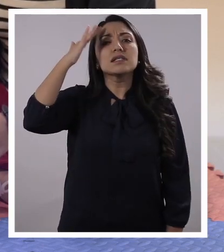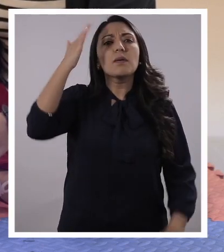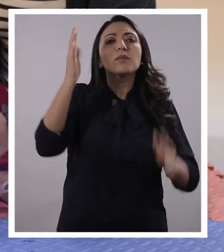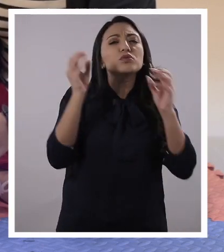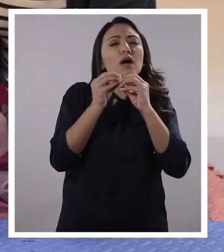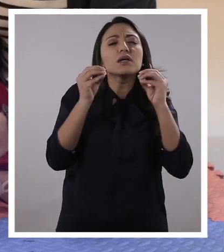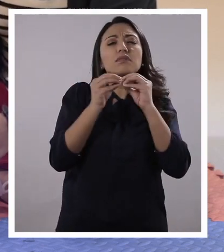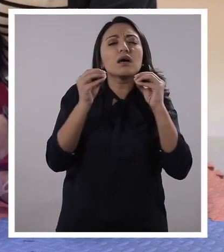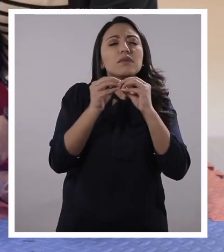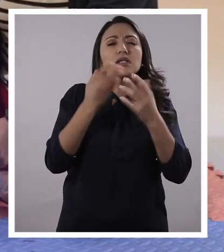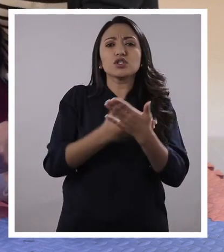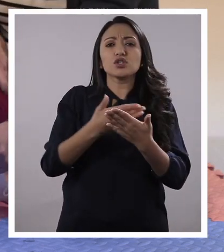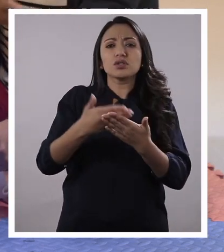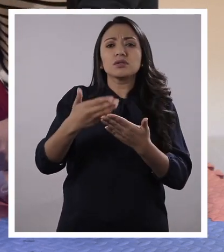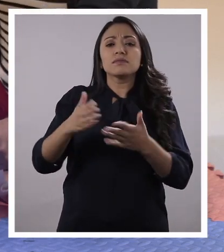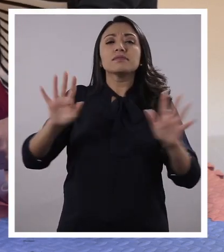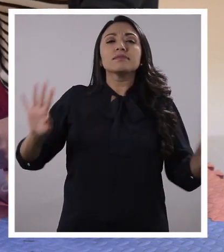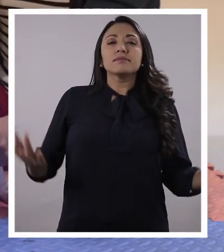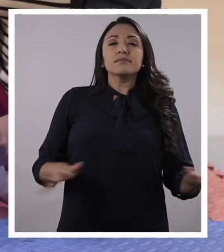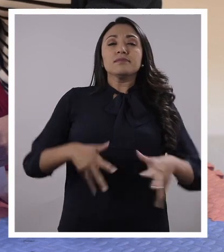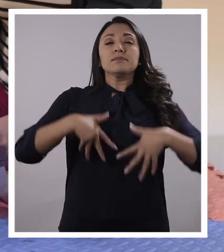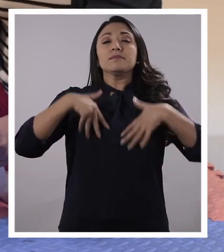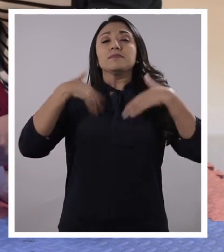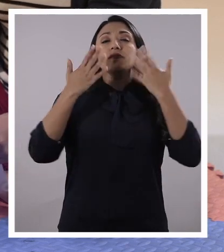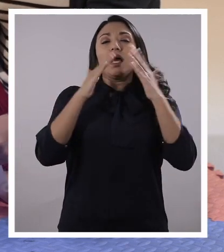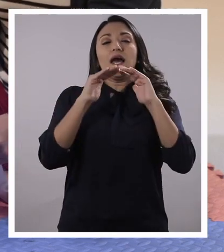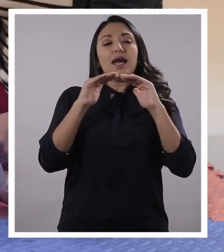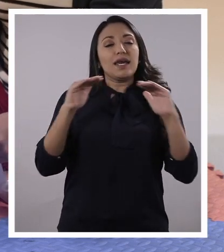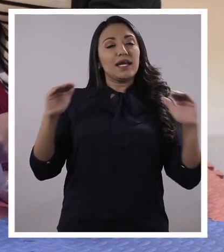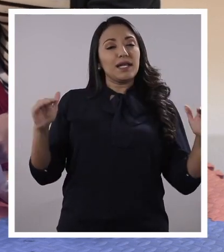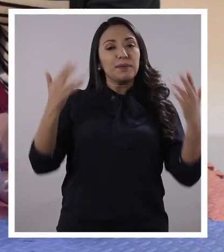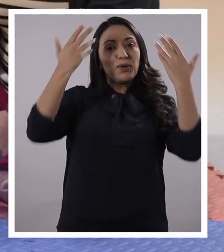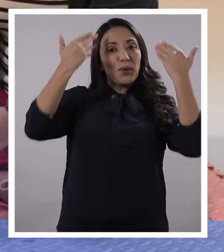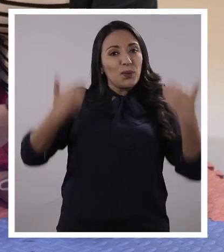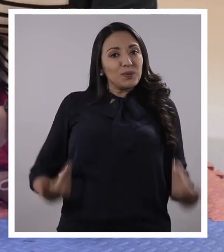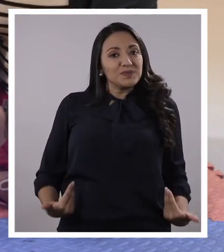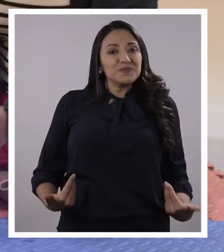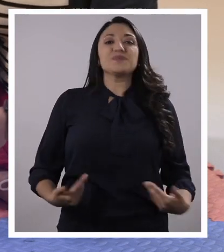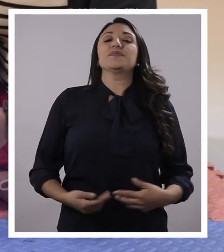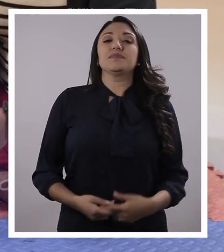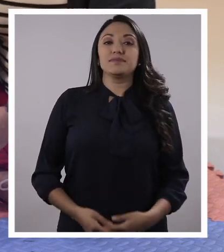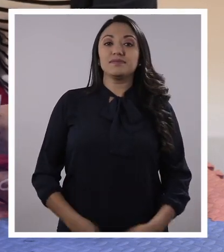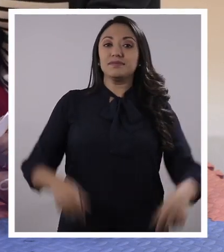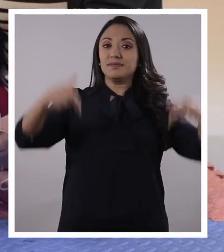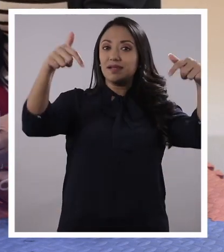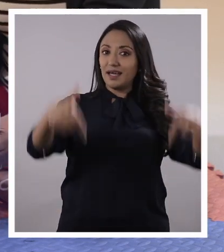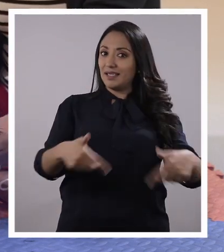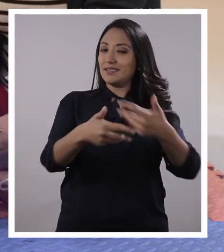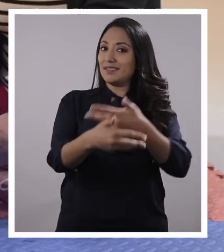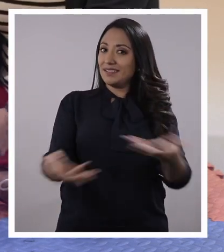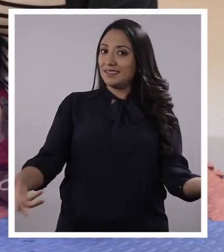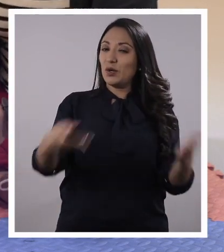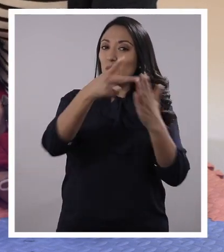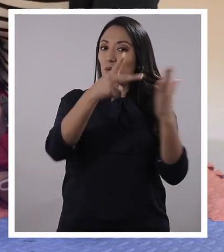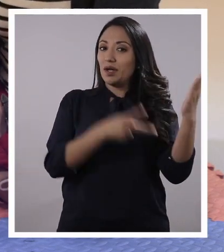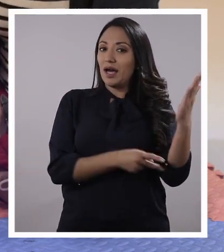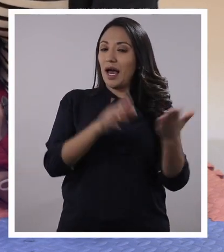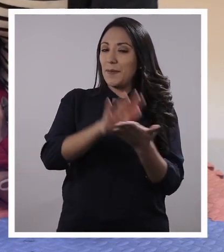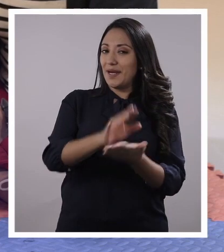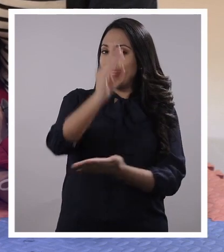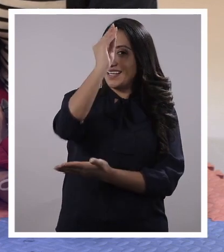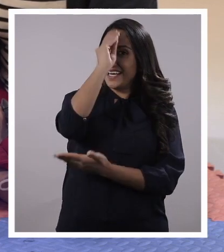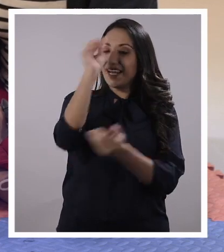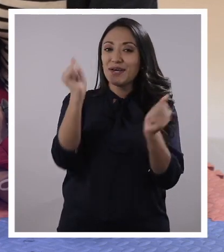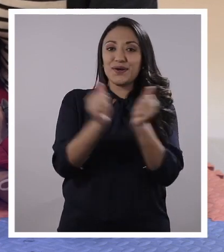cosas más de cómo mantener equilibrio en nuestro cosmos. ¡Eso! Esto fue un programa más de